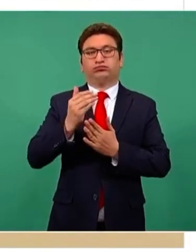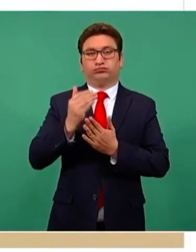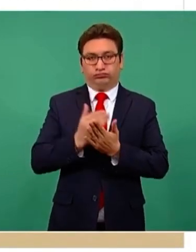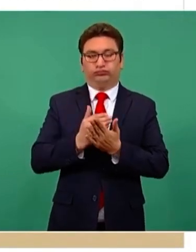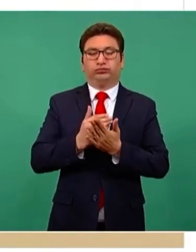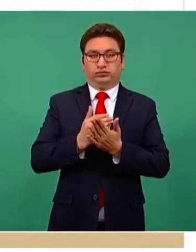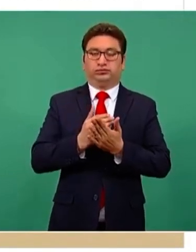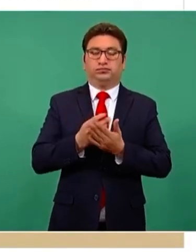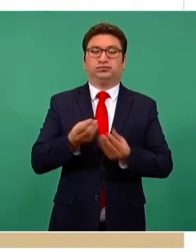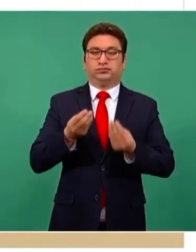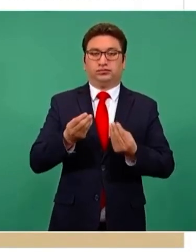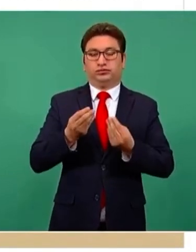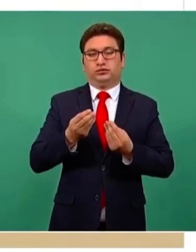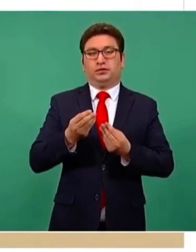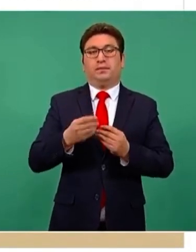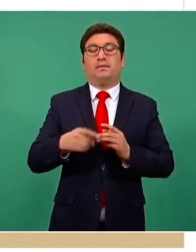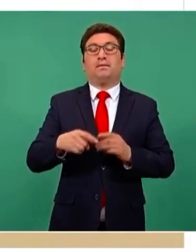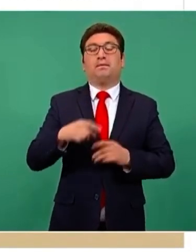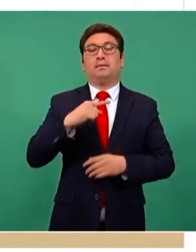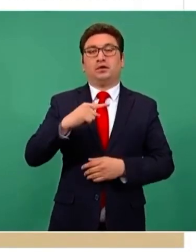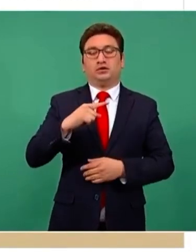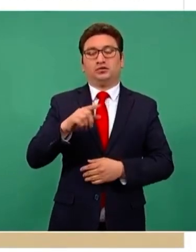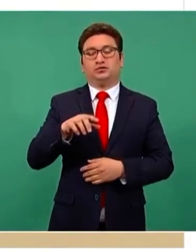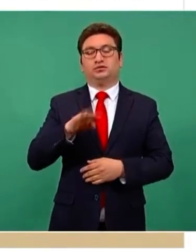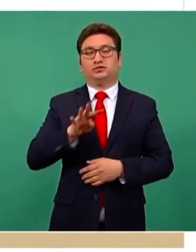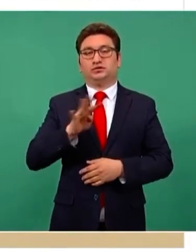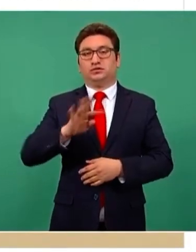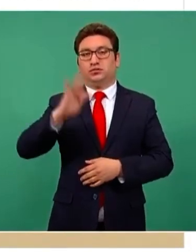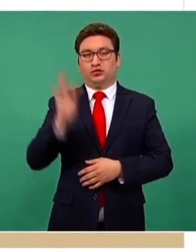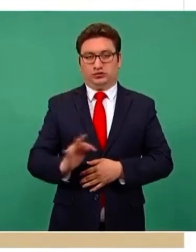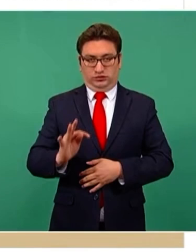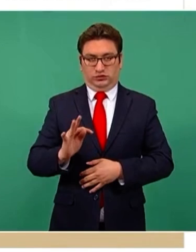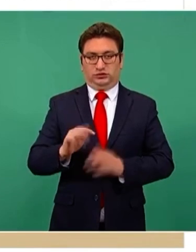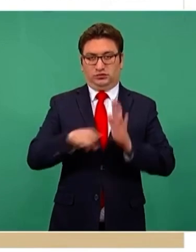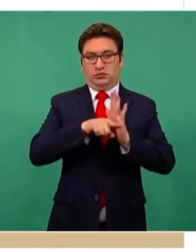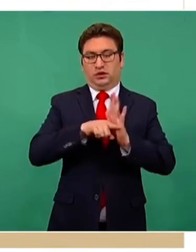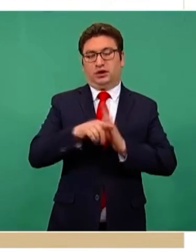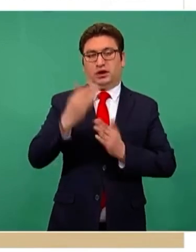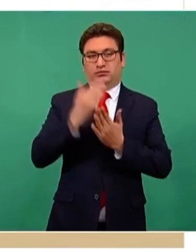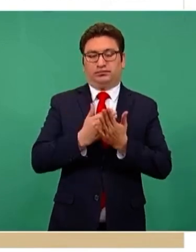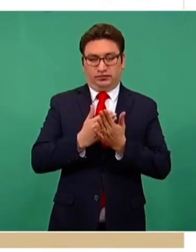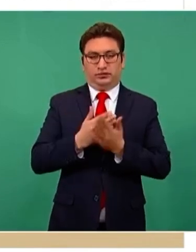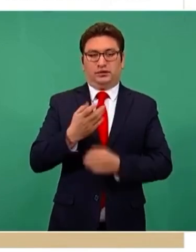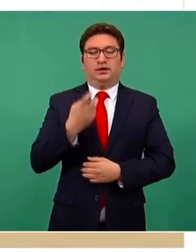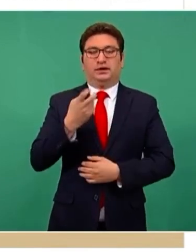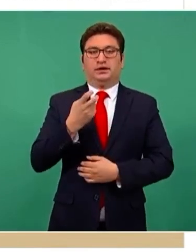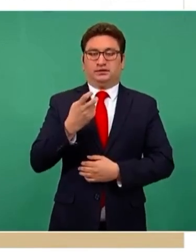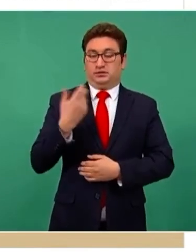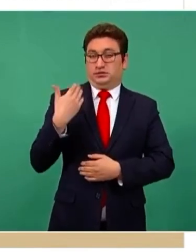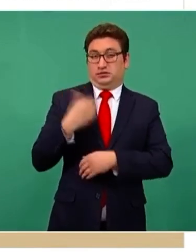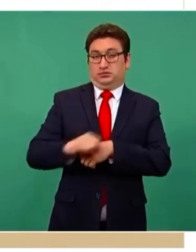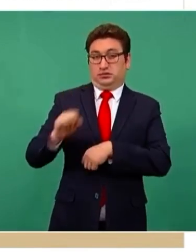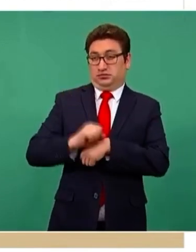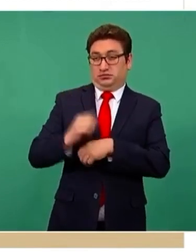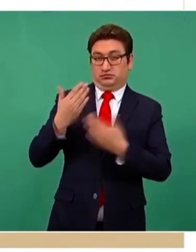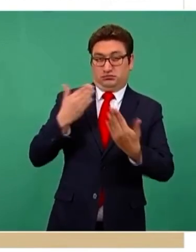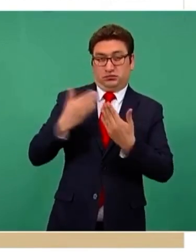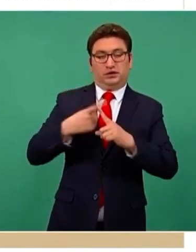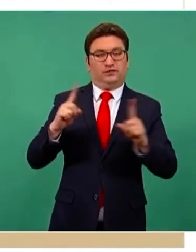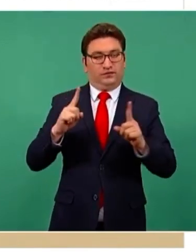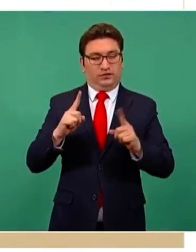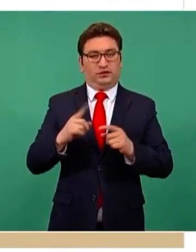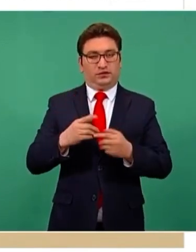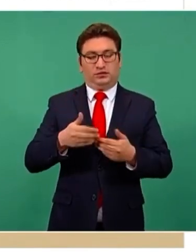sustancial de menos 19 por ciento, 19 por ciento menos que la semana previa y estimamos que